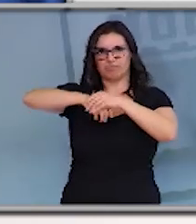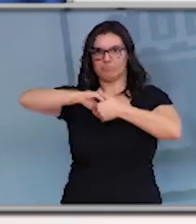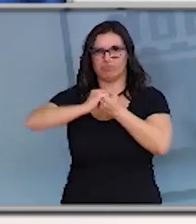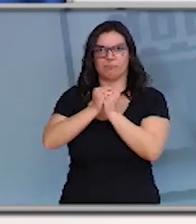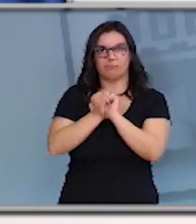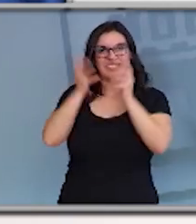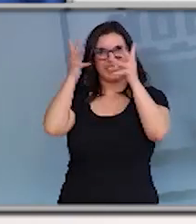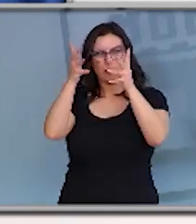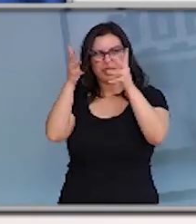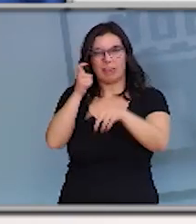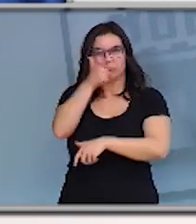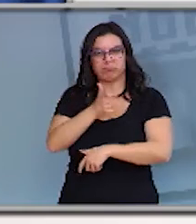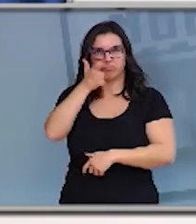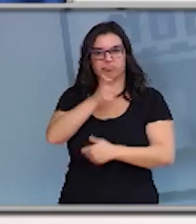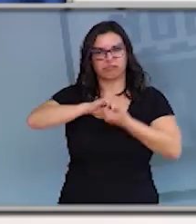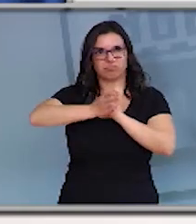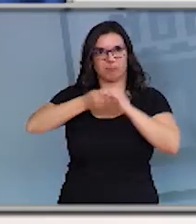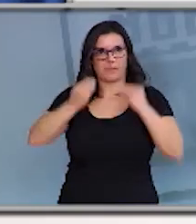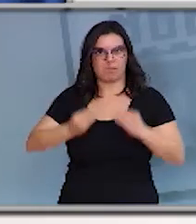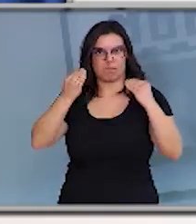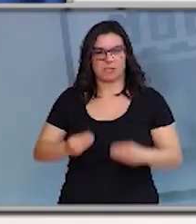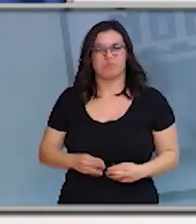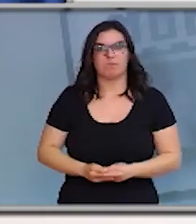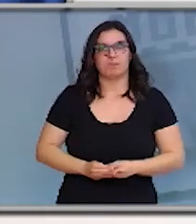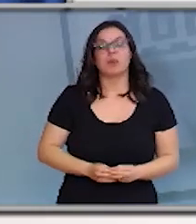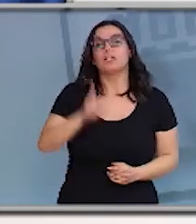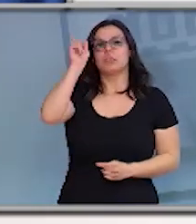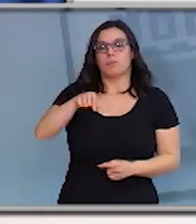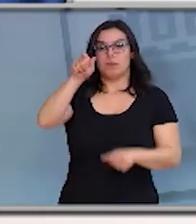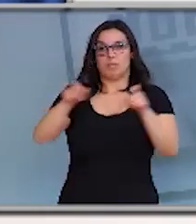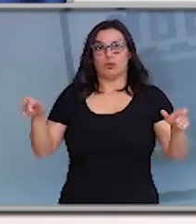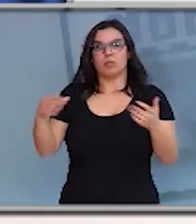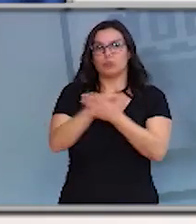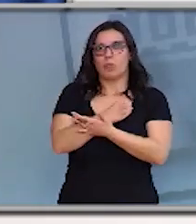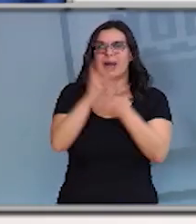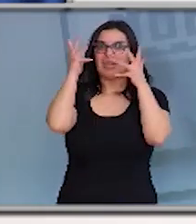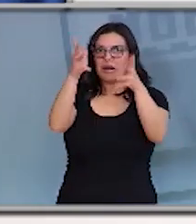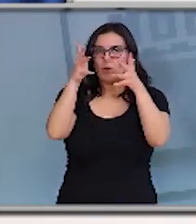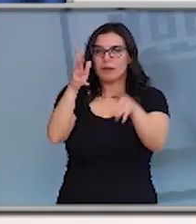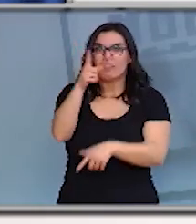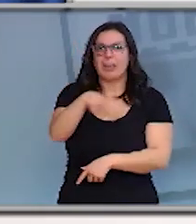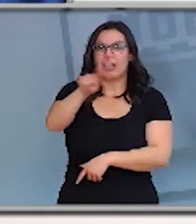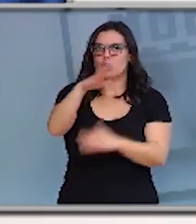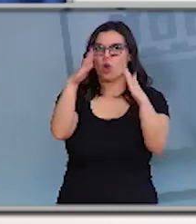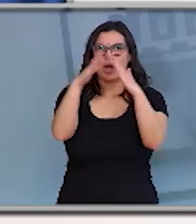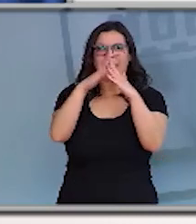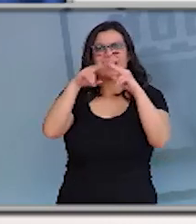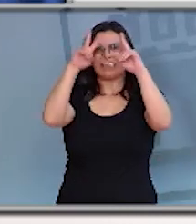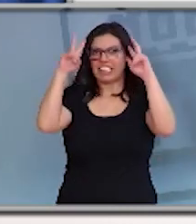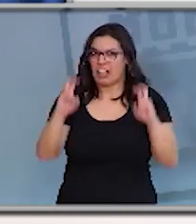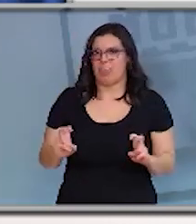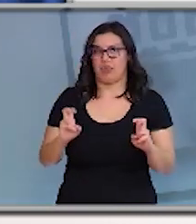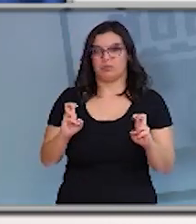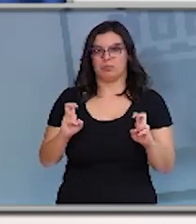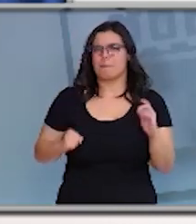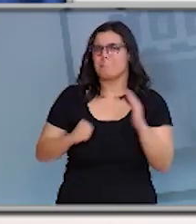recomendada. Se recomienda también a todos los ciudadanos que permanezcan en sus domicilios en la medida de